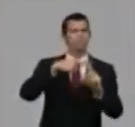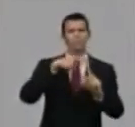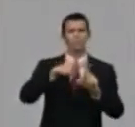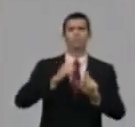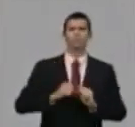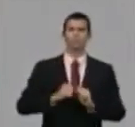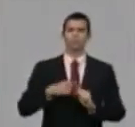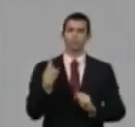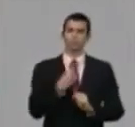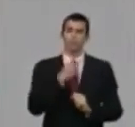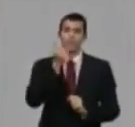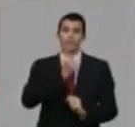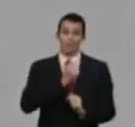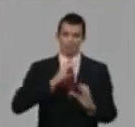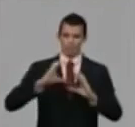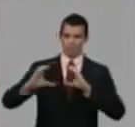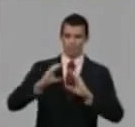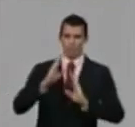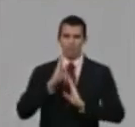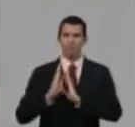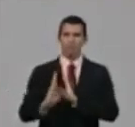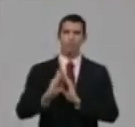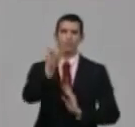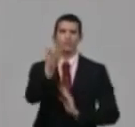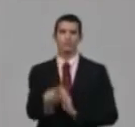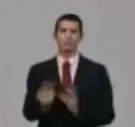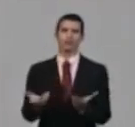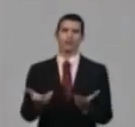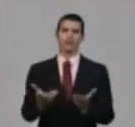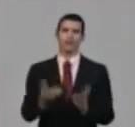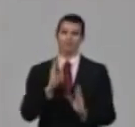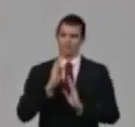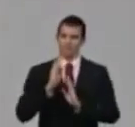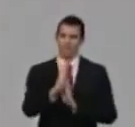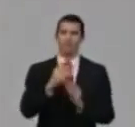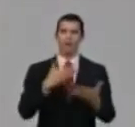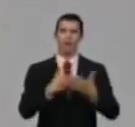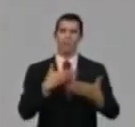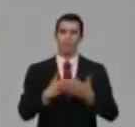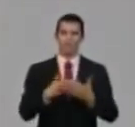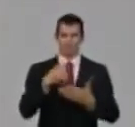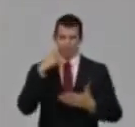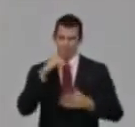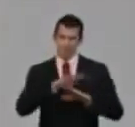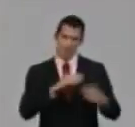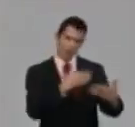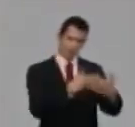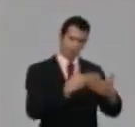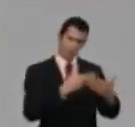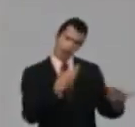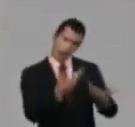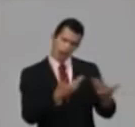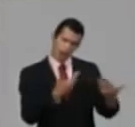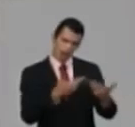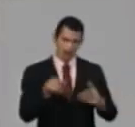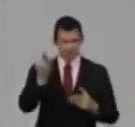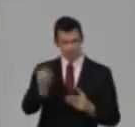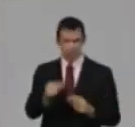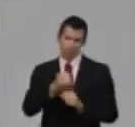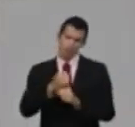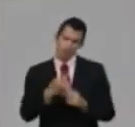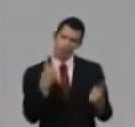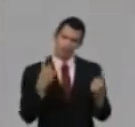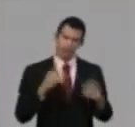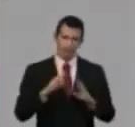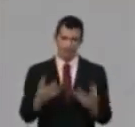con el organismo la situación que generalidad es que da una tendencia, pero no sirve para resolver problemas. Cuando usted lo focaliza, puede ayudar a resolver ese